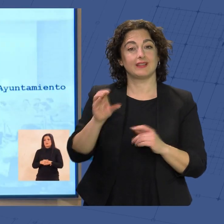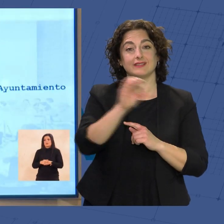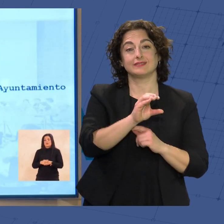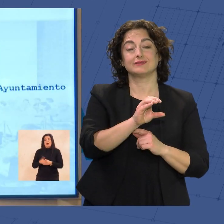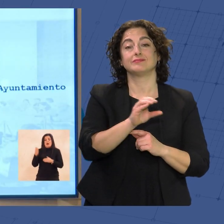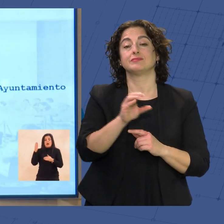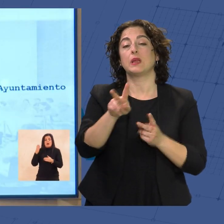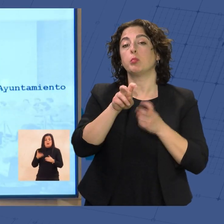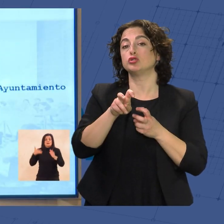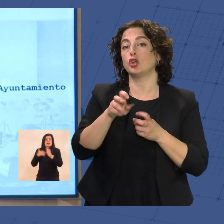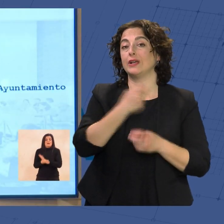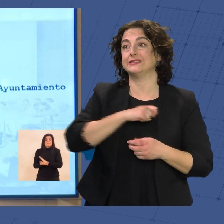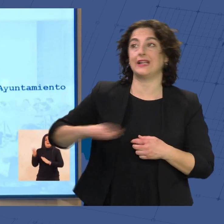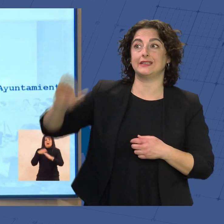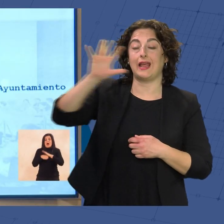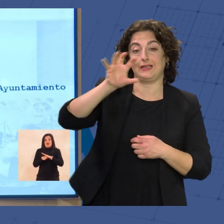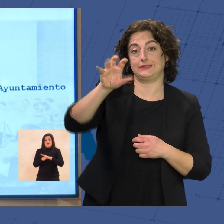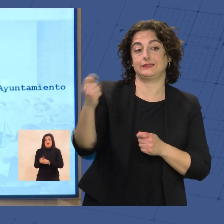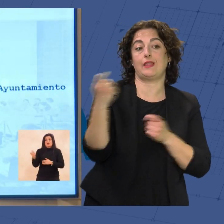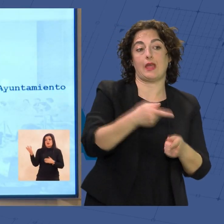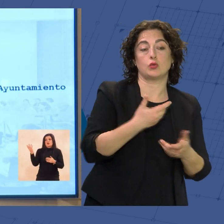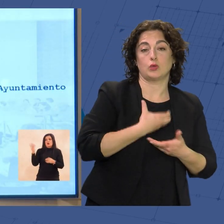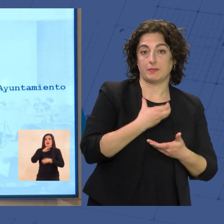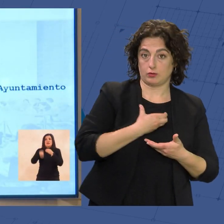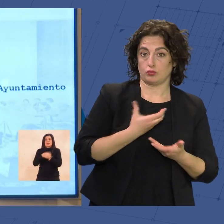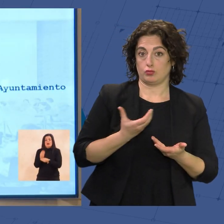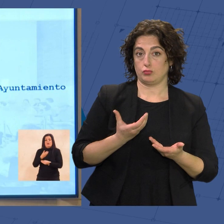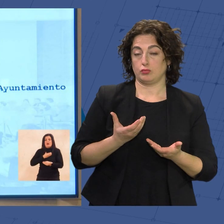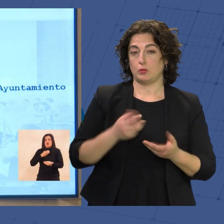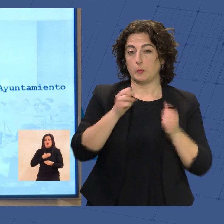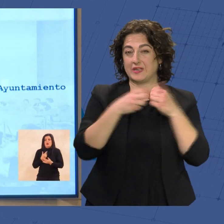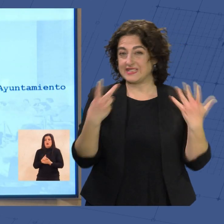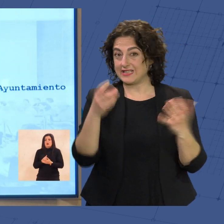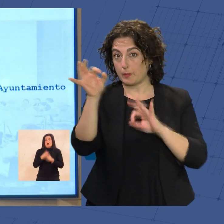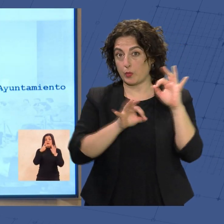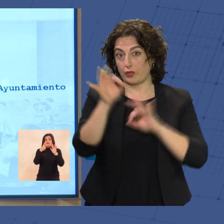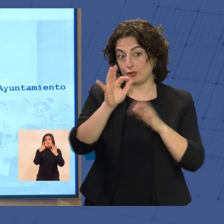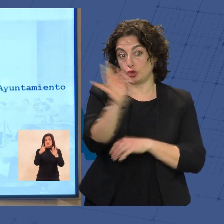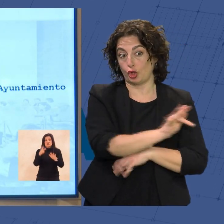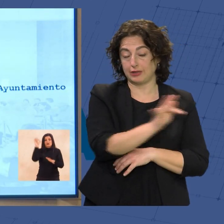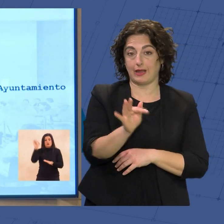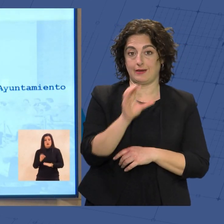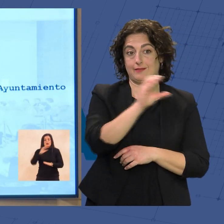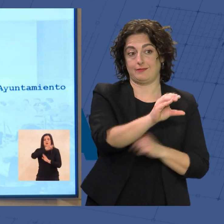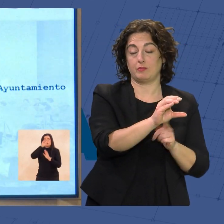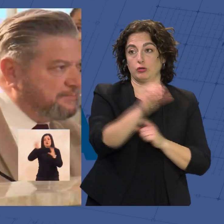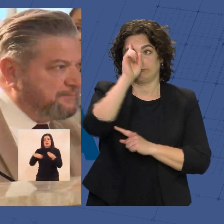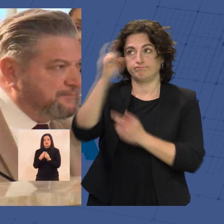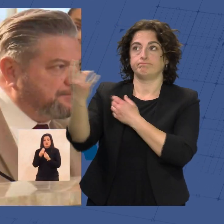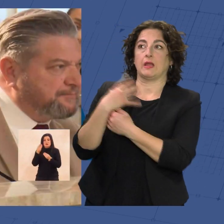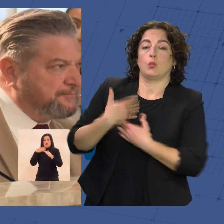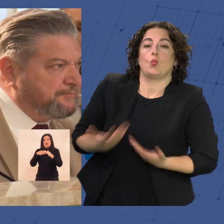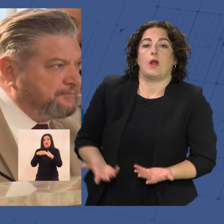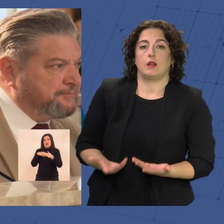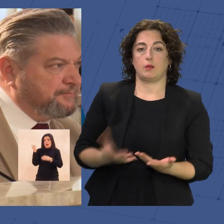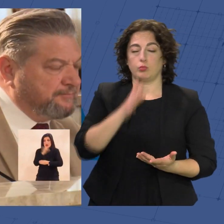de impuestos estatales que se hace en ayuntamientos, un 27% del total de ingresos. Y eso es lo que ha hecho